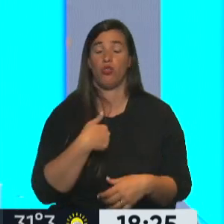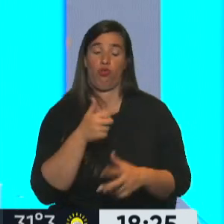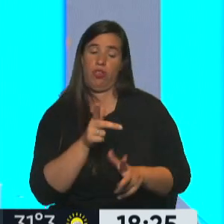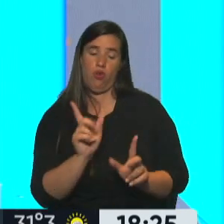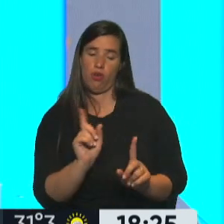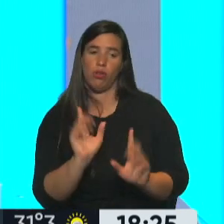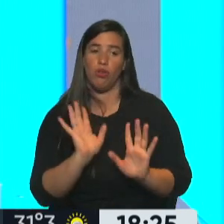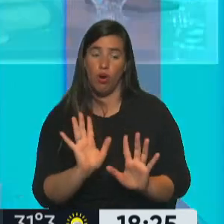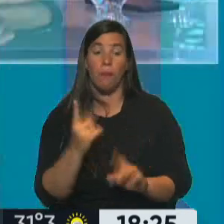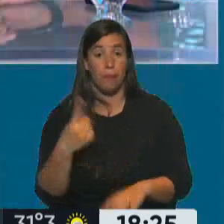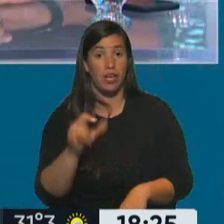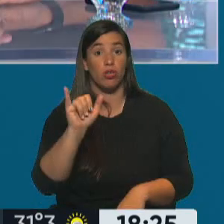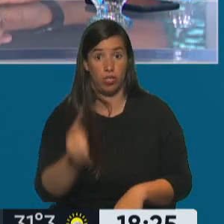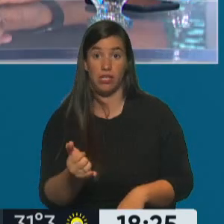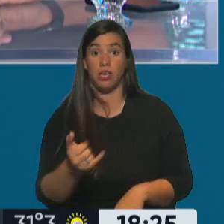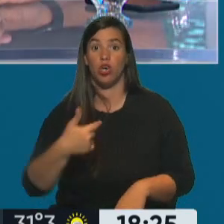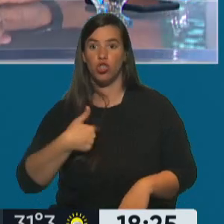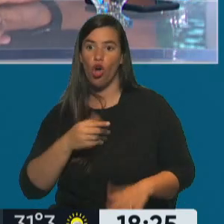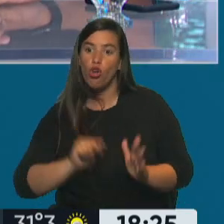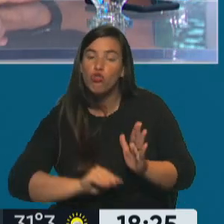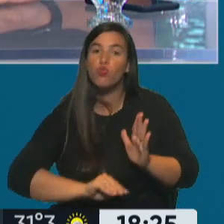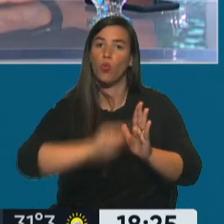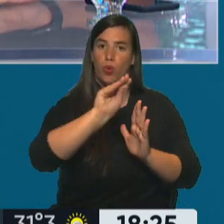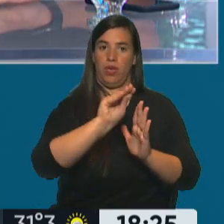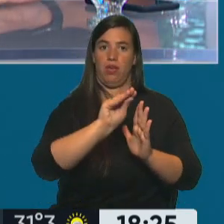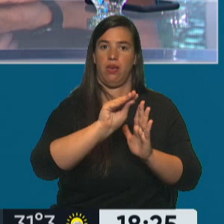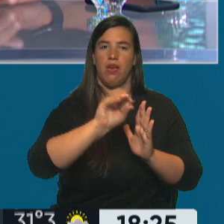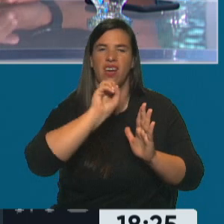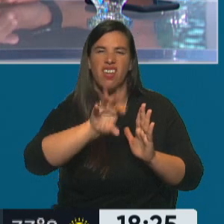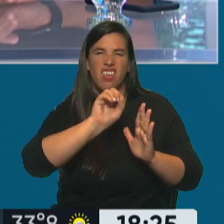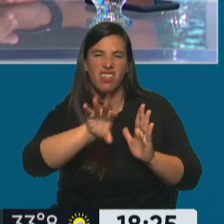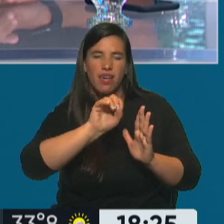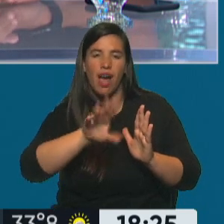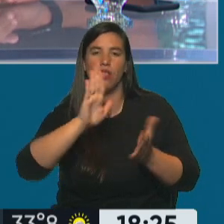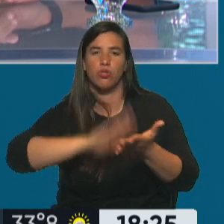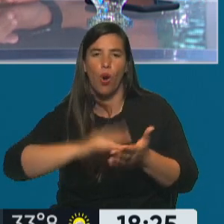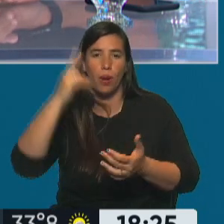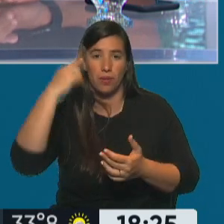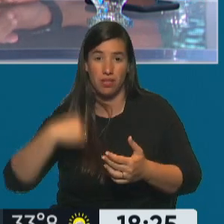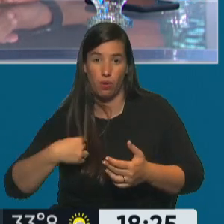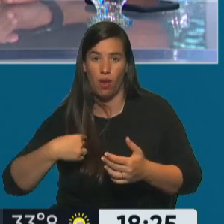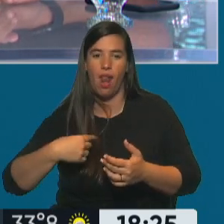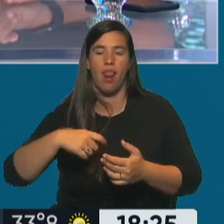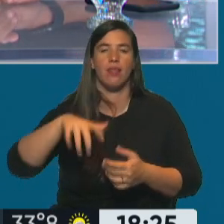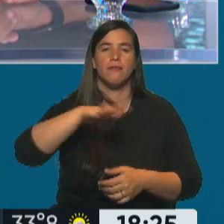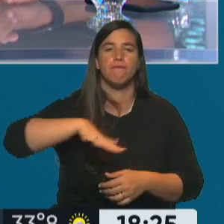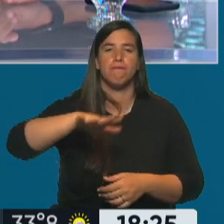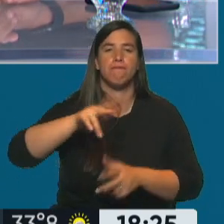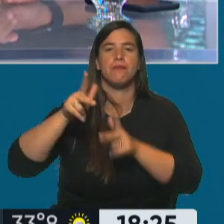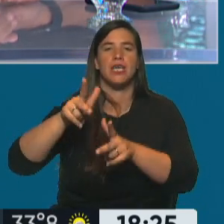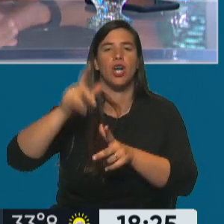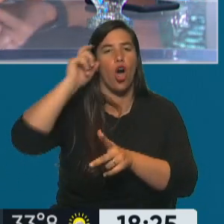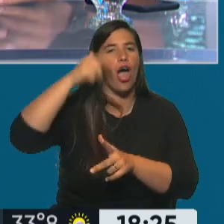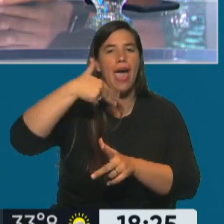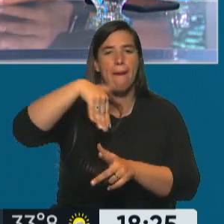tuit es en respuesta a una crítica mía hacia la postura de Victoria Villarroel sobre el cierre de la ESMA como espacio de memoria,